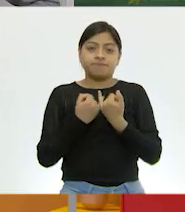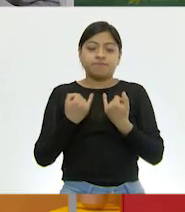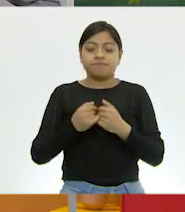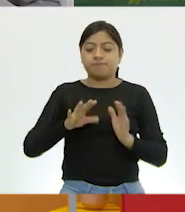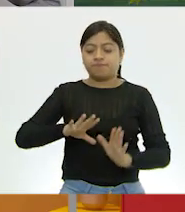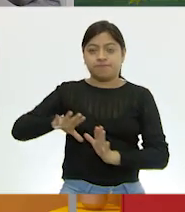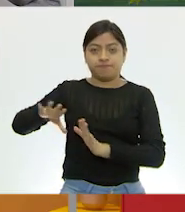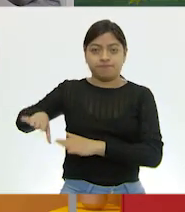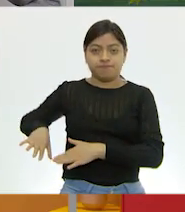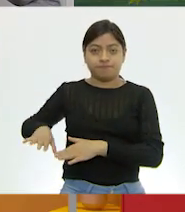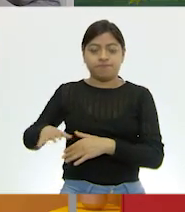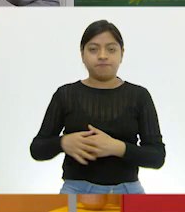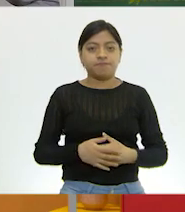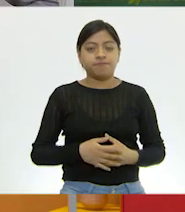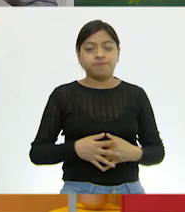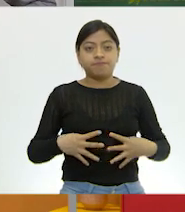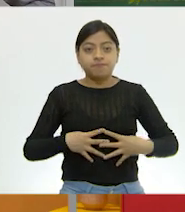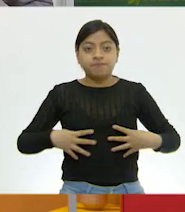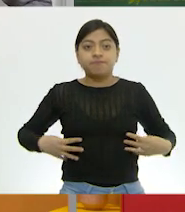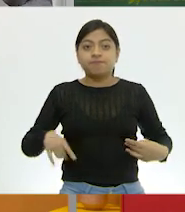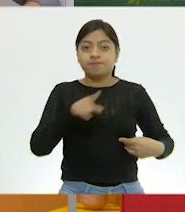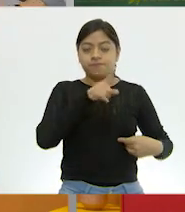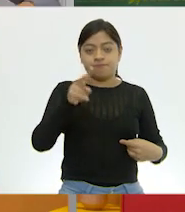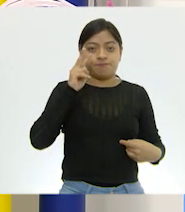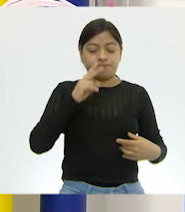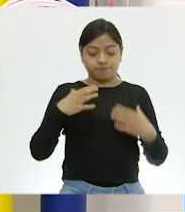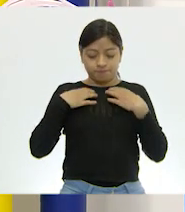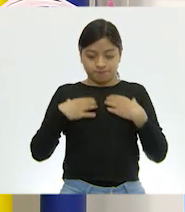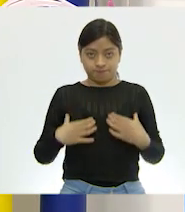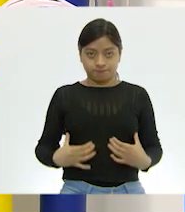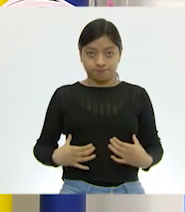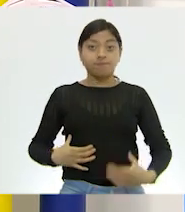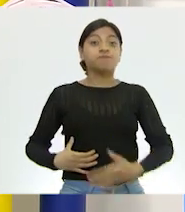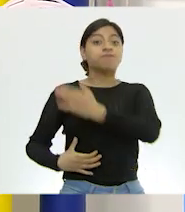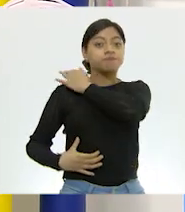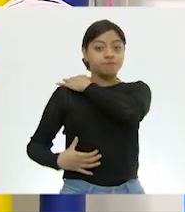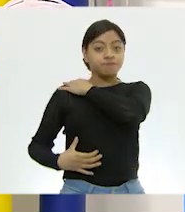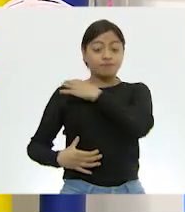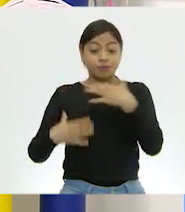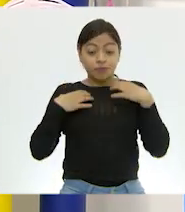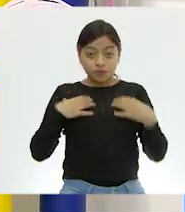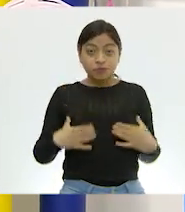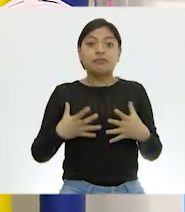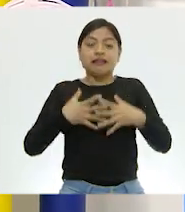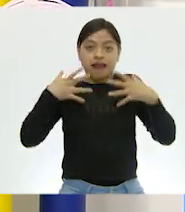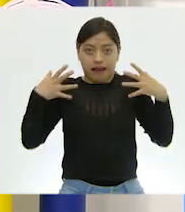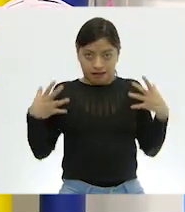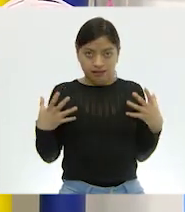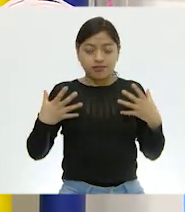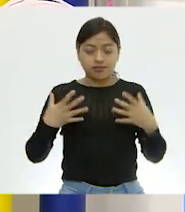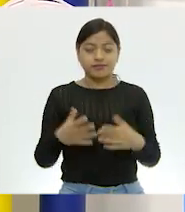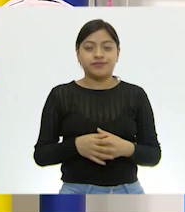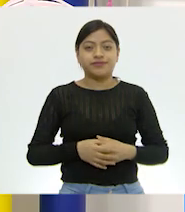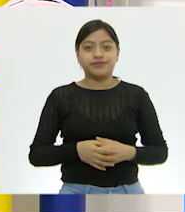dejar aquí nuestra caja torácica nada más para que vieran qué tan grandes son nuestros pulmones dentro de nuestro cuerpo. Perfecto.